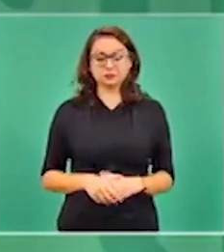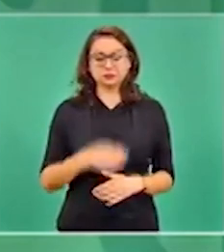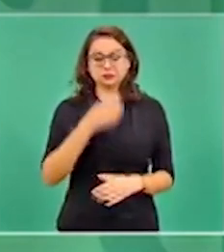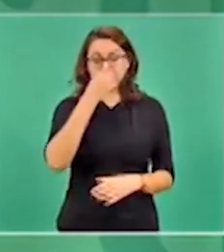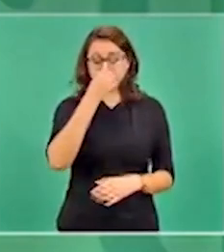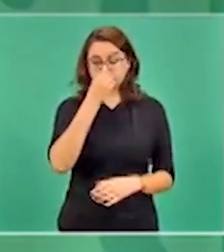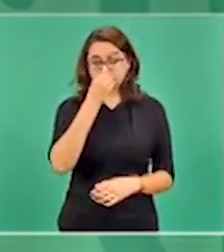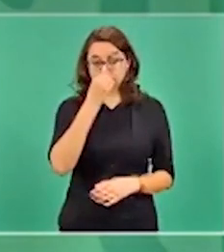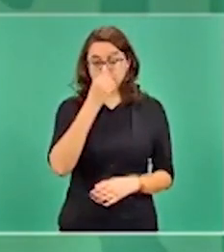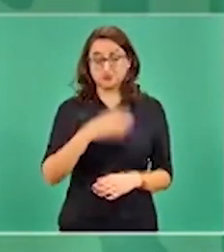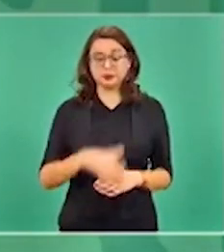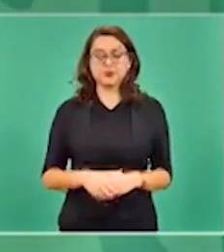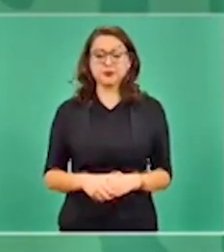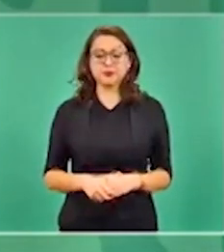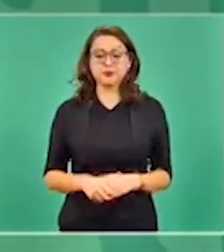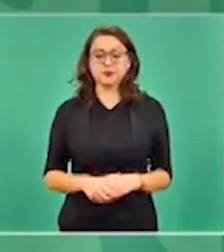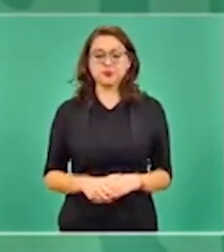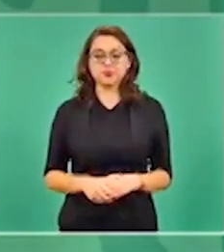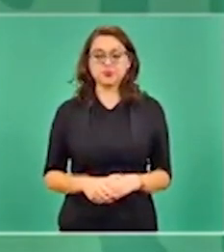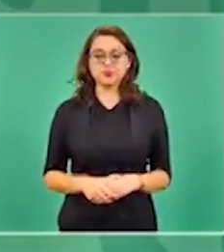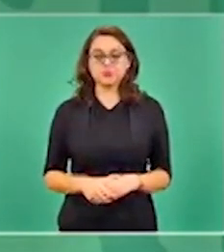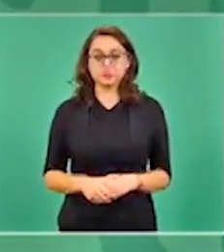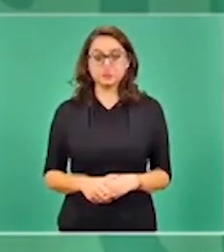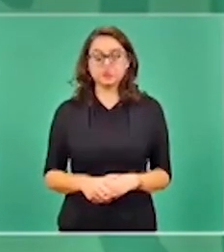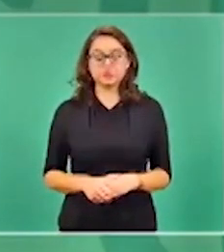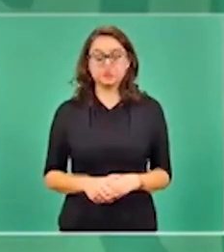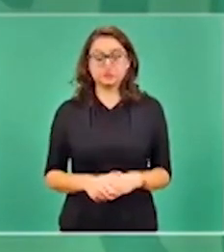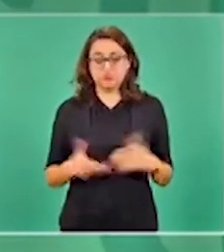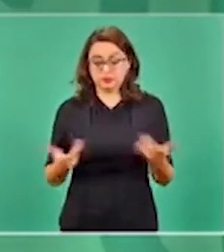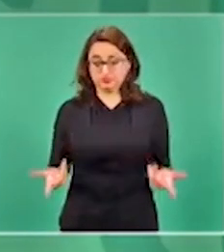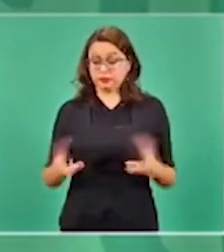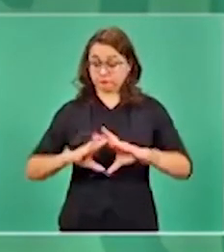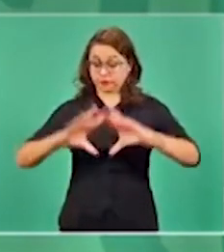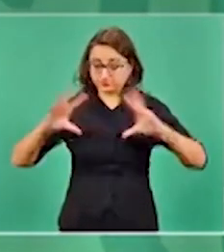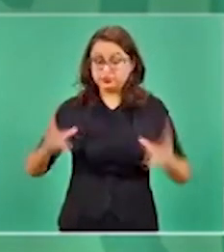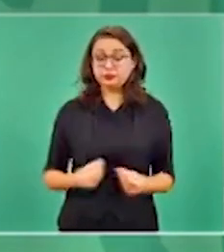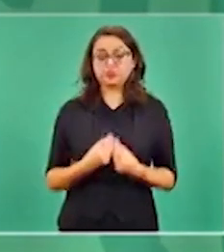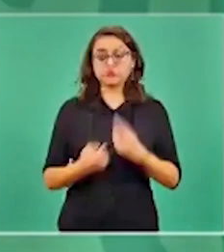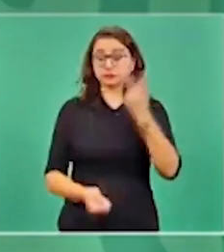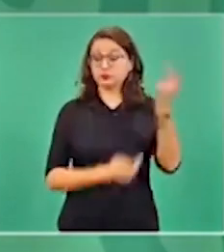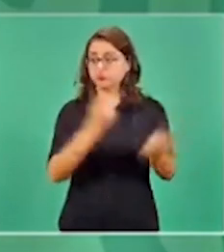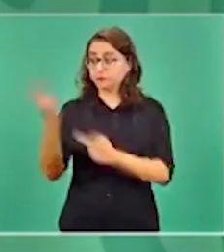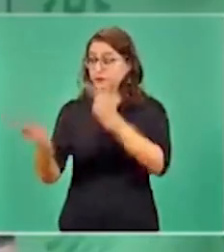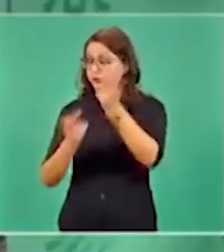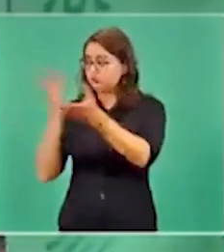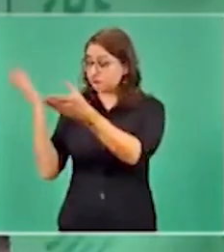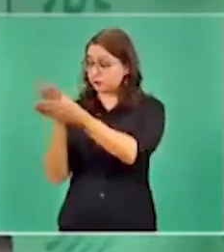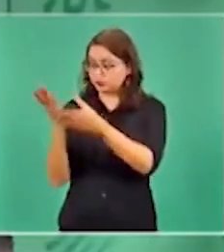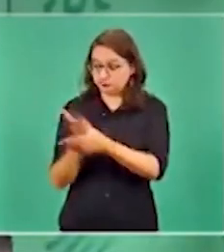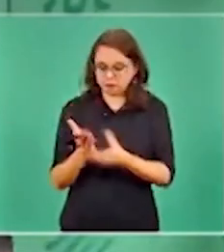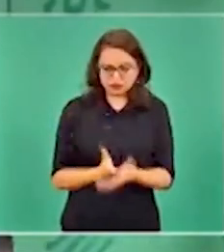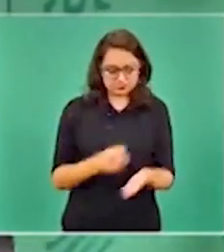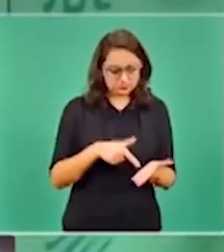Entonces, de ese resultado, ya se sabe.